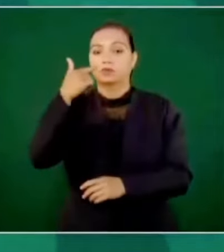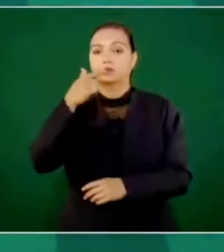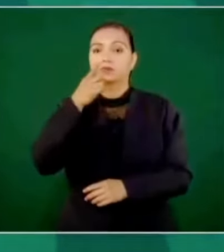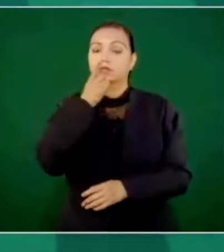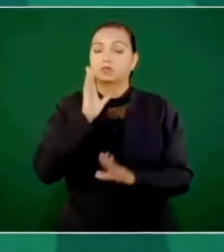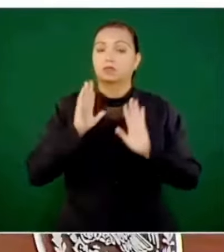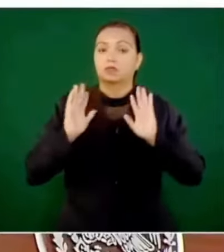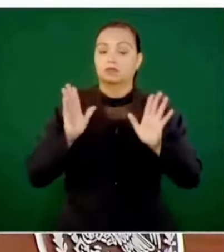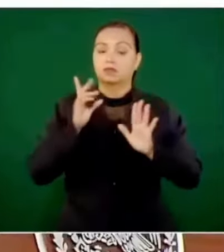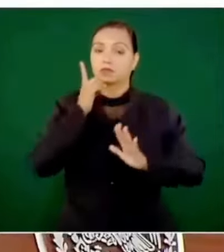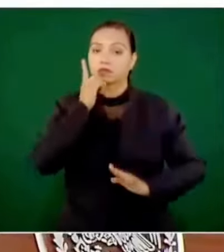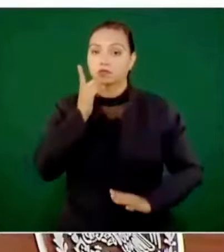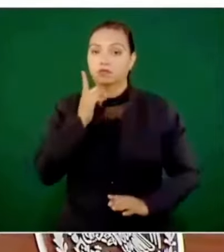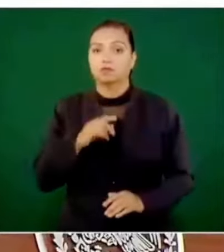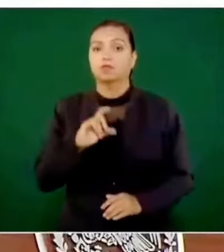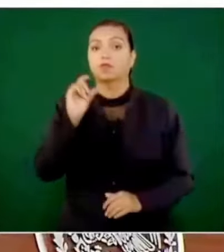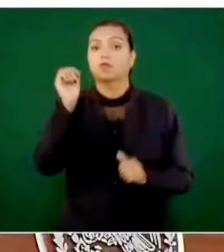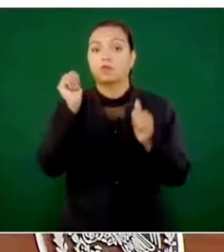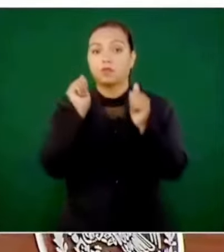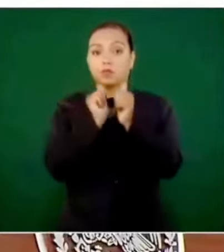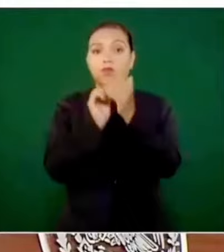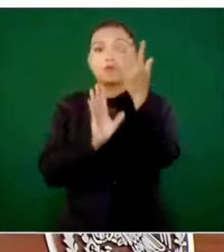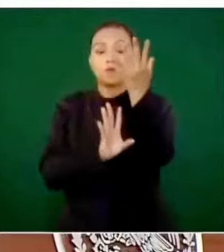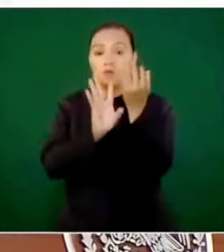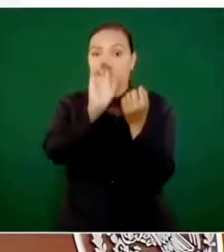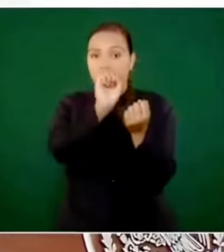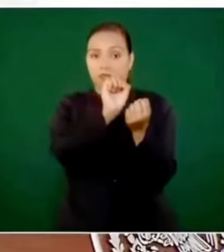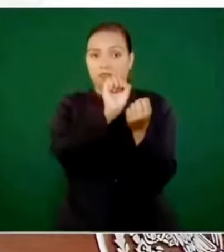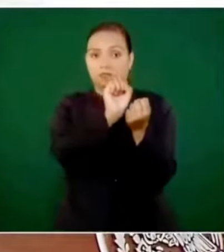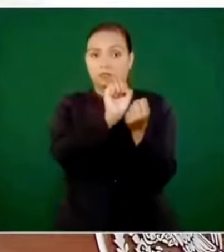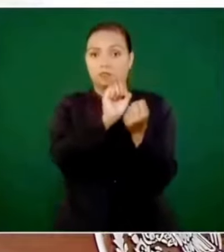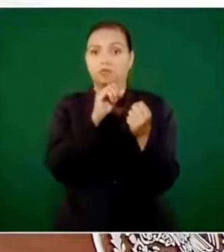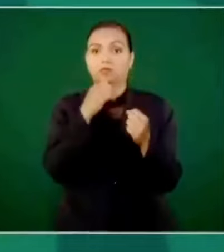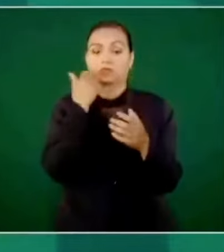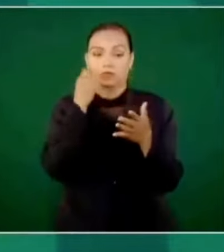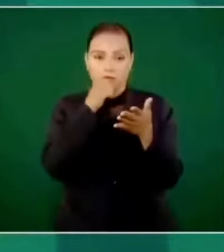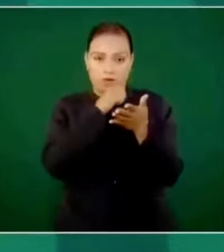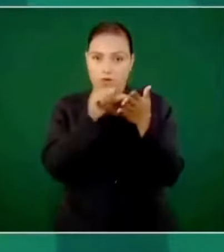expresó que con la Constitución, lo cito,